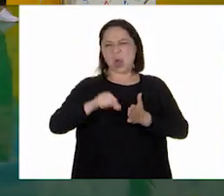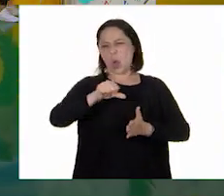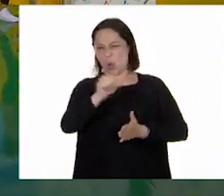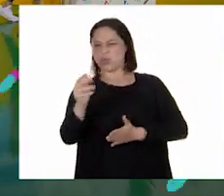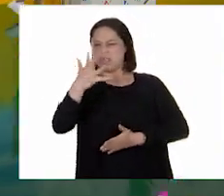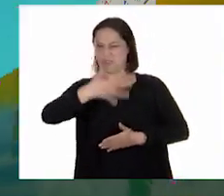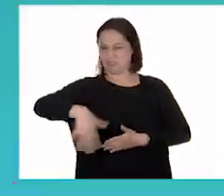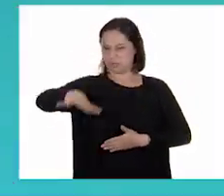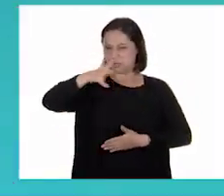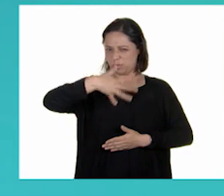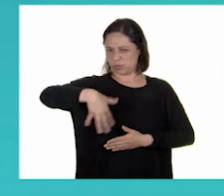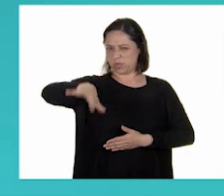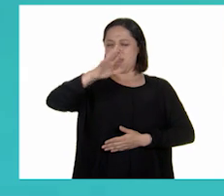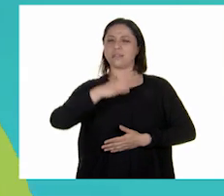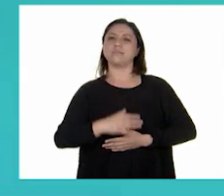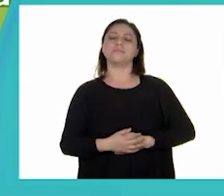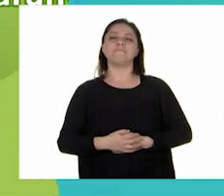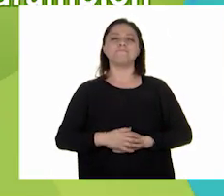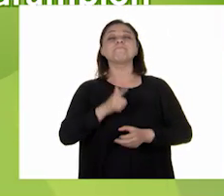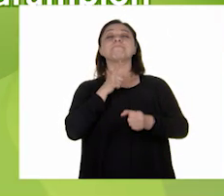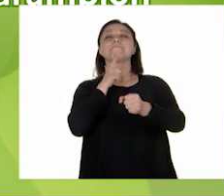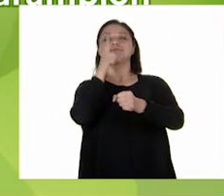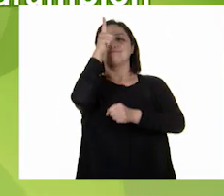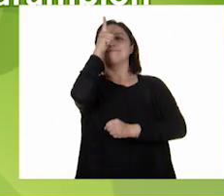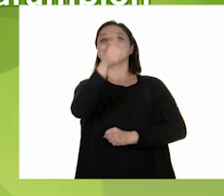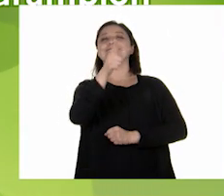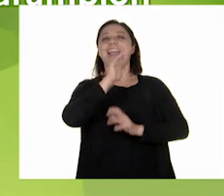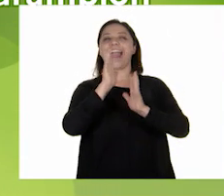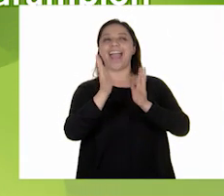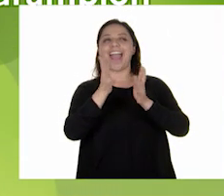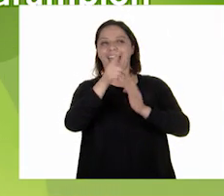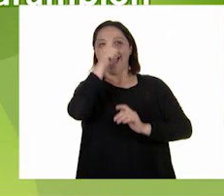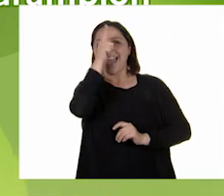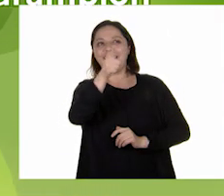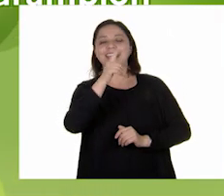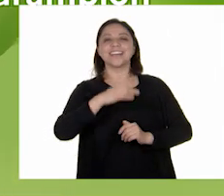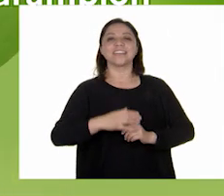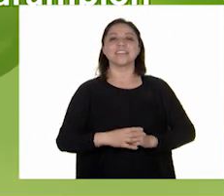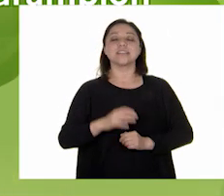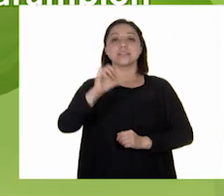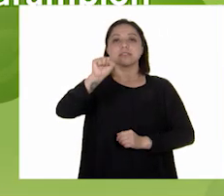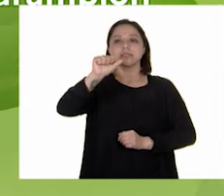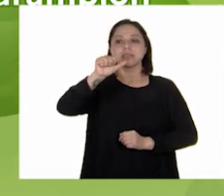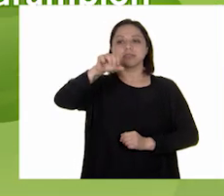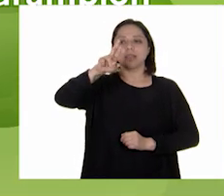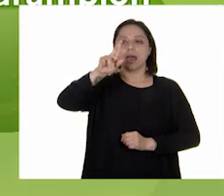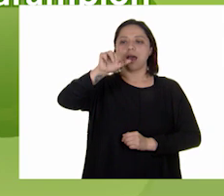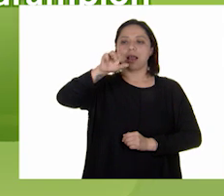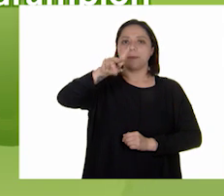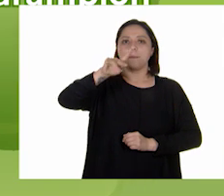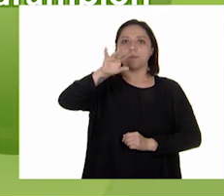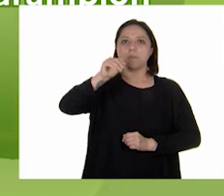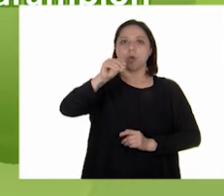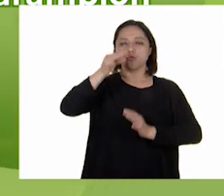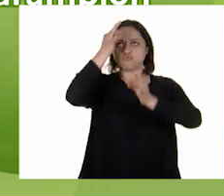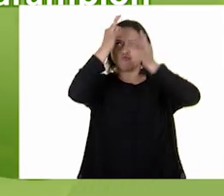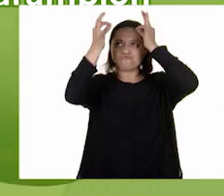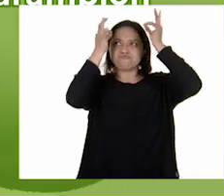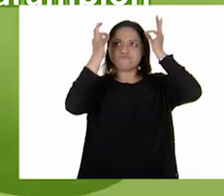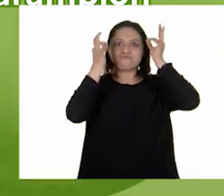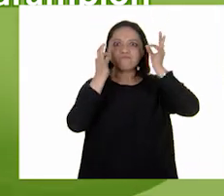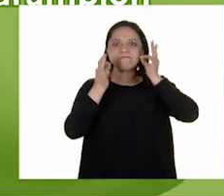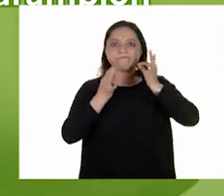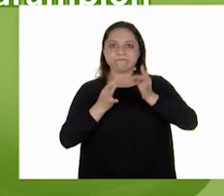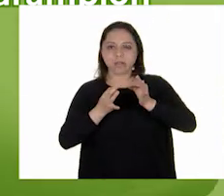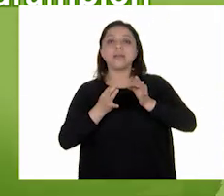y... Ay, ya la encontré. Mira, aquí está sarampión. Muy bien. El sarampión